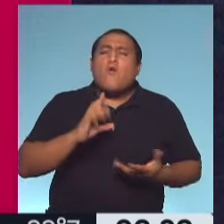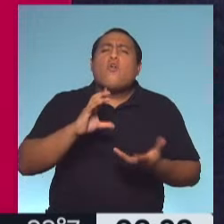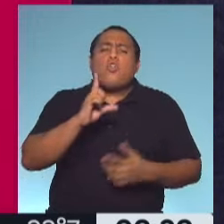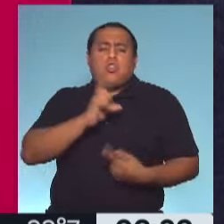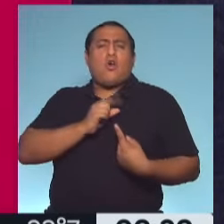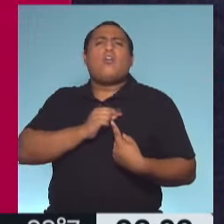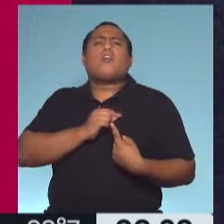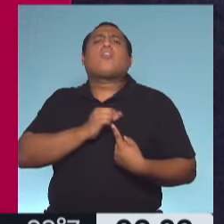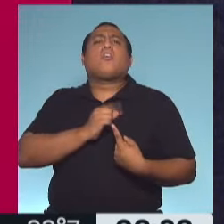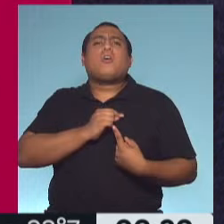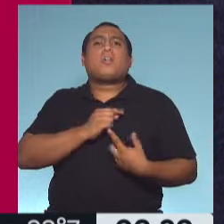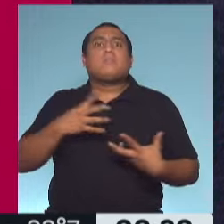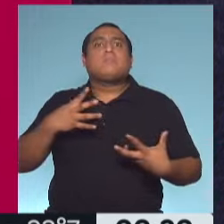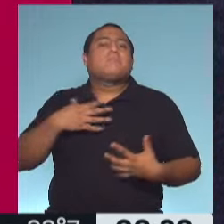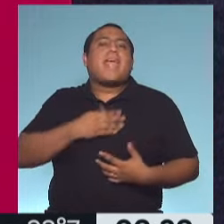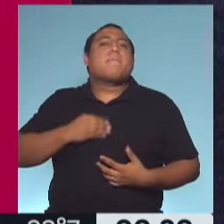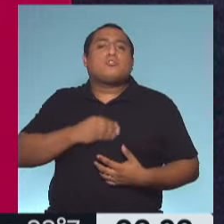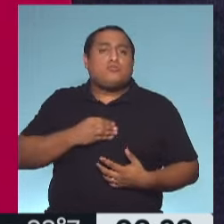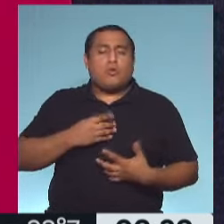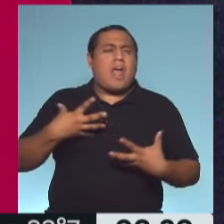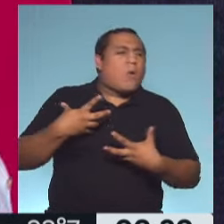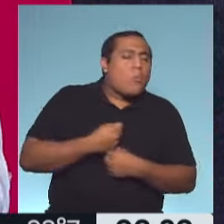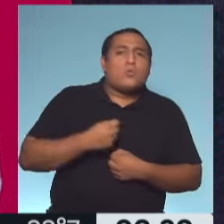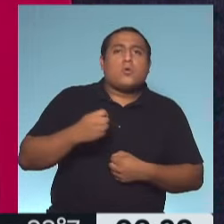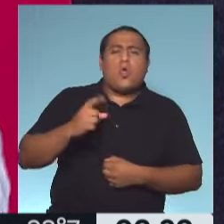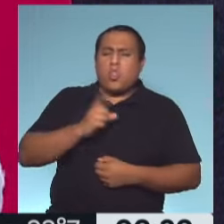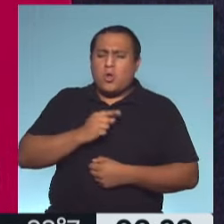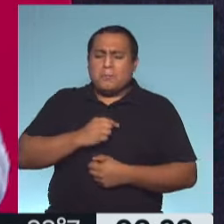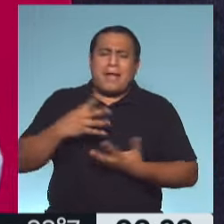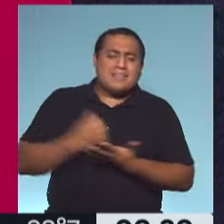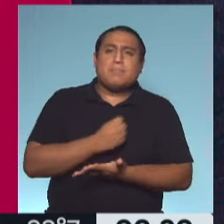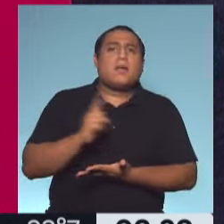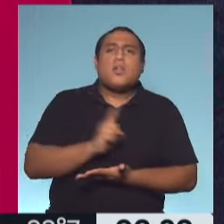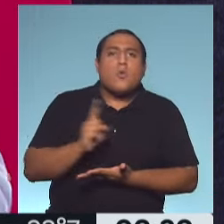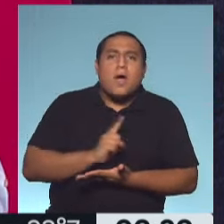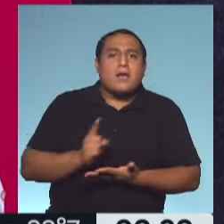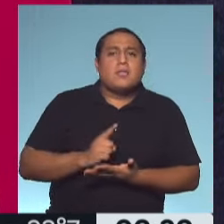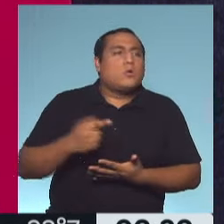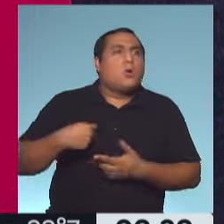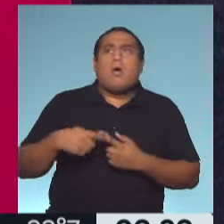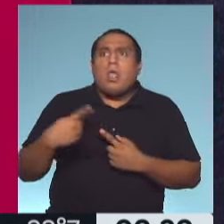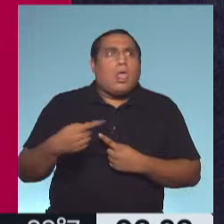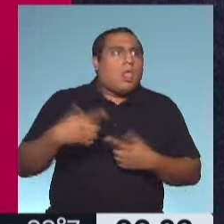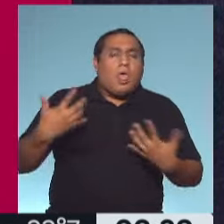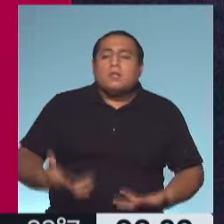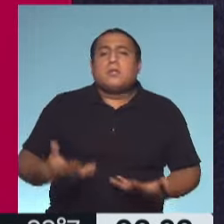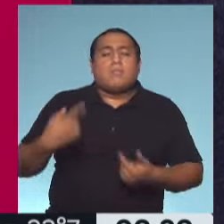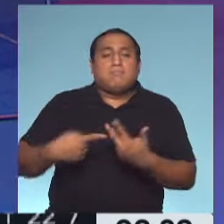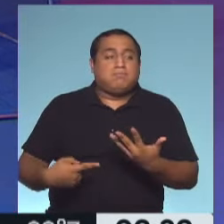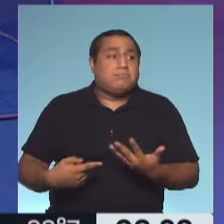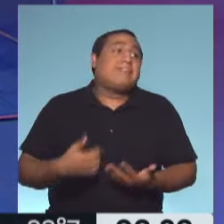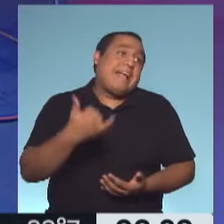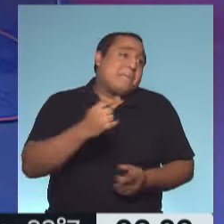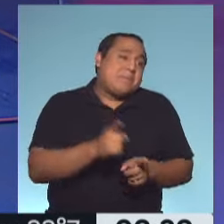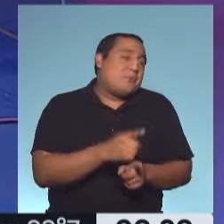puede ser una preocupación excesiva, un duelo no resuelto, un proceso ansioso muy agitado. Bueno, todo lo que nos pasa ahora, casi